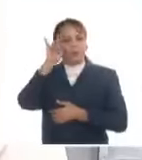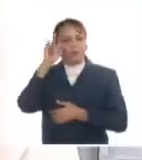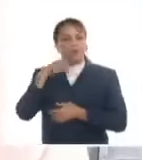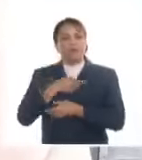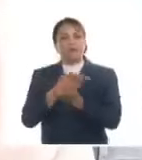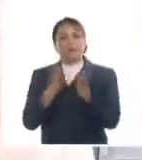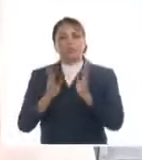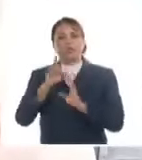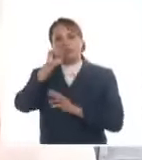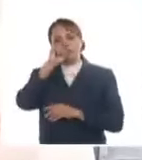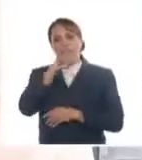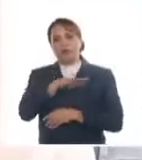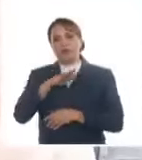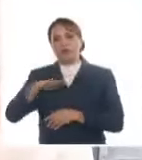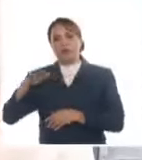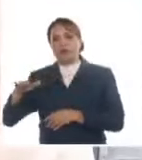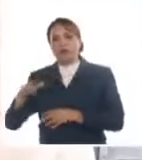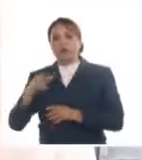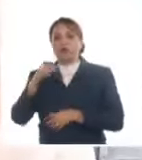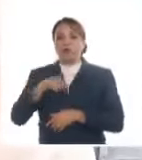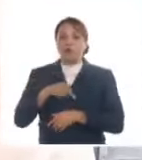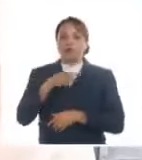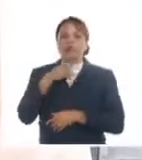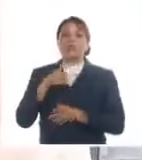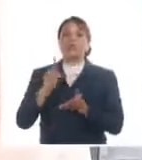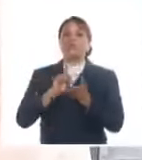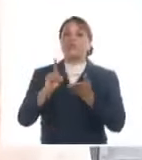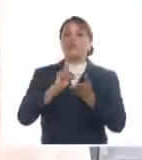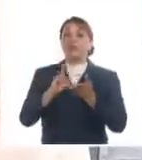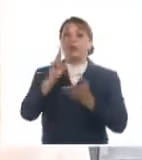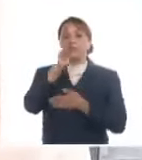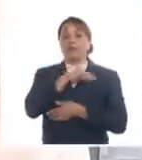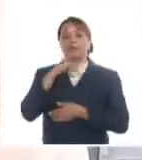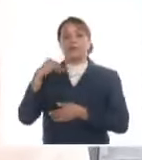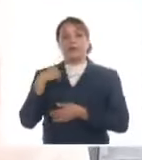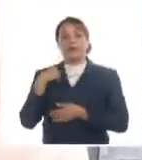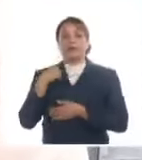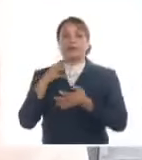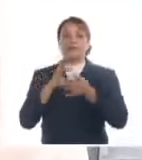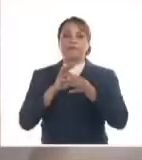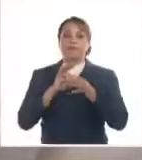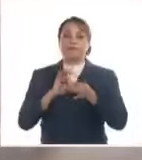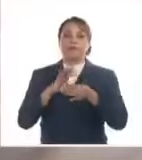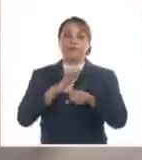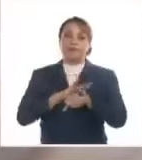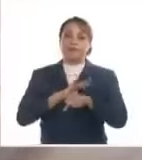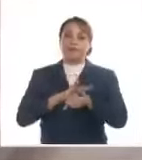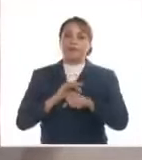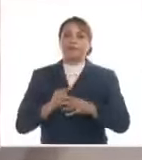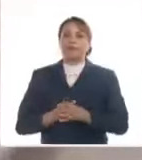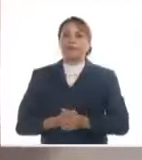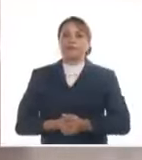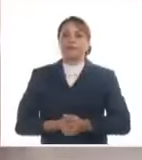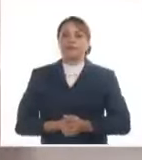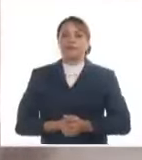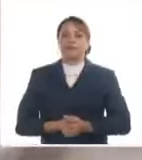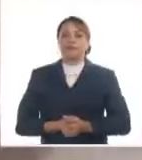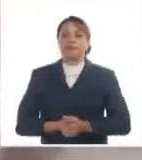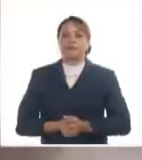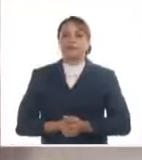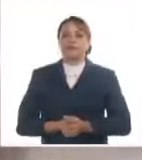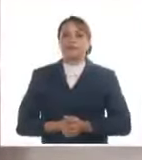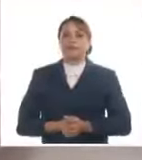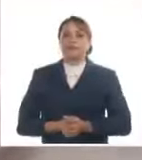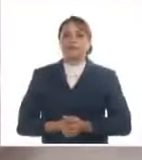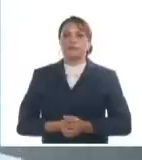los niños que tienen hoy dietas por enfermedades crónicas de la infancia. Díaz Velázquez dijo que está al tanto